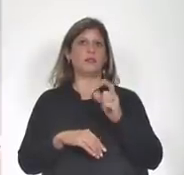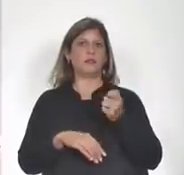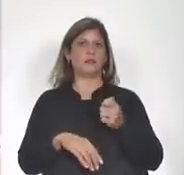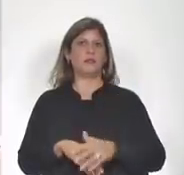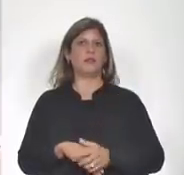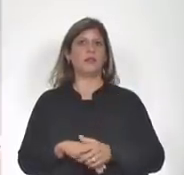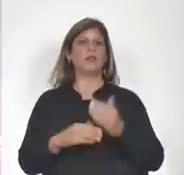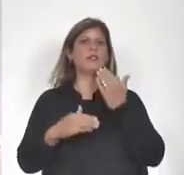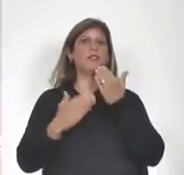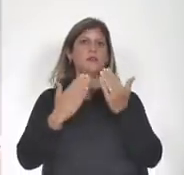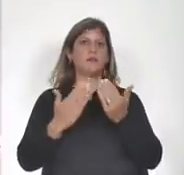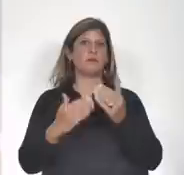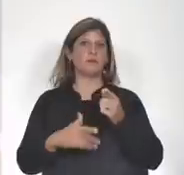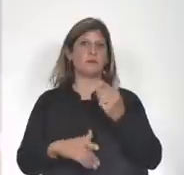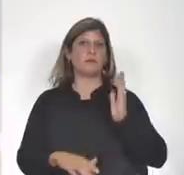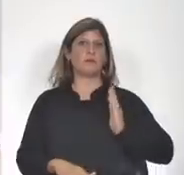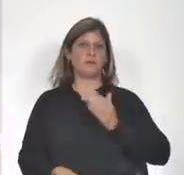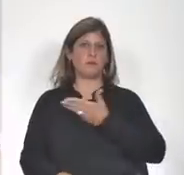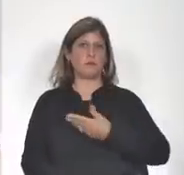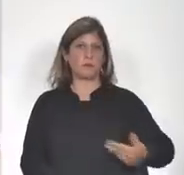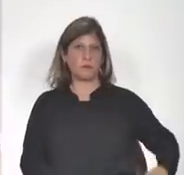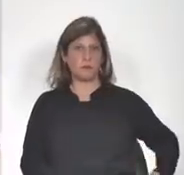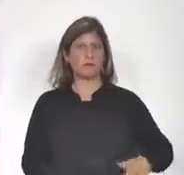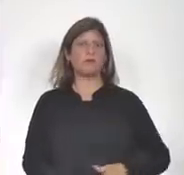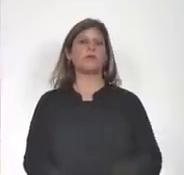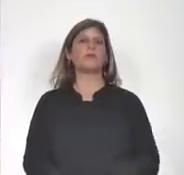Muchas gracias, señora Presidenta.